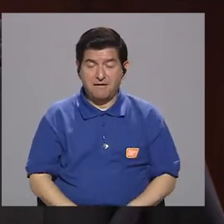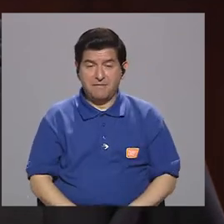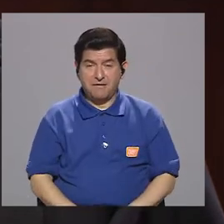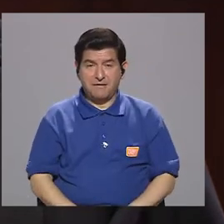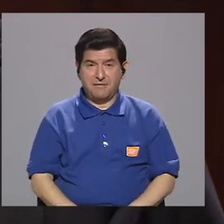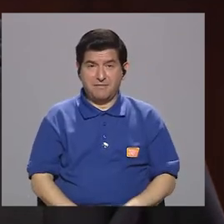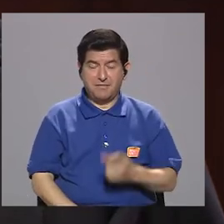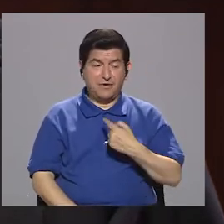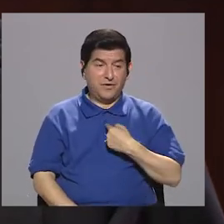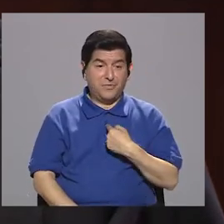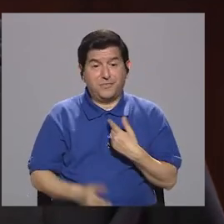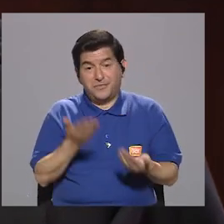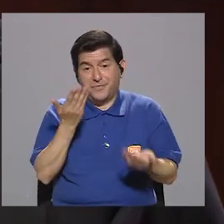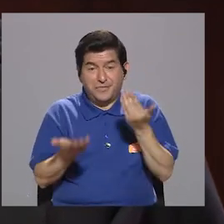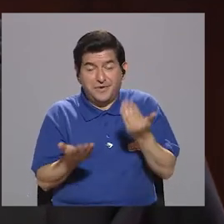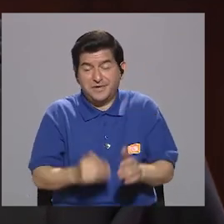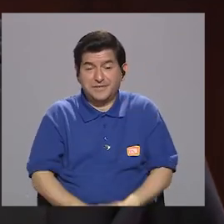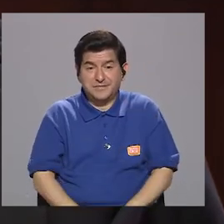puede ser esclavo de sus palabras.